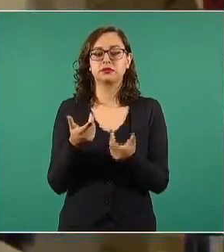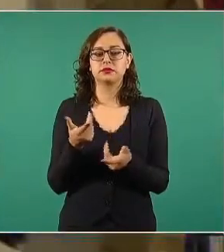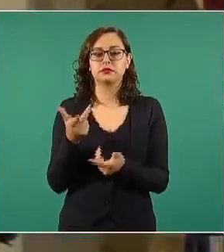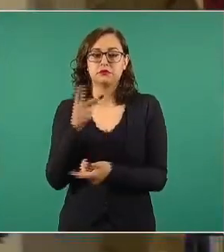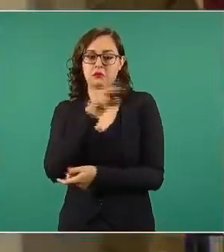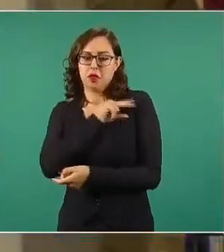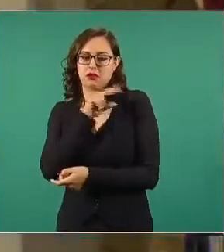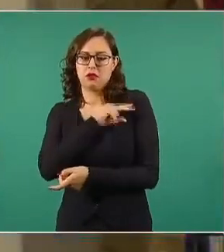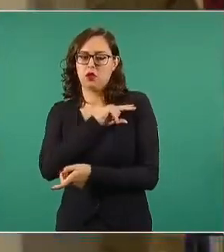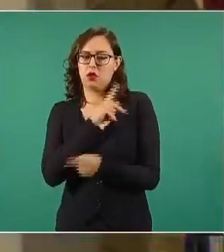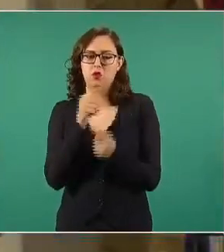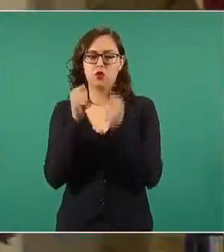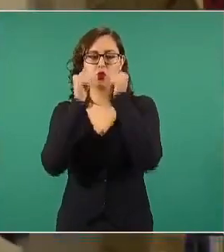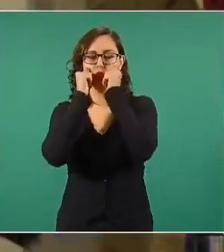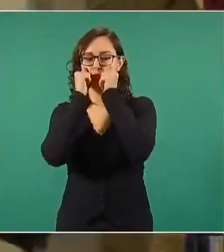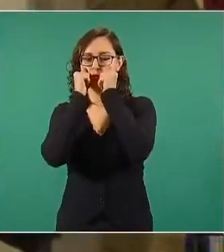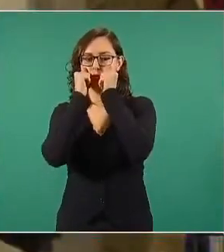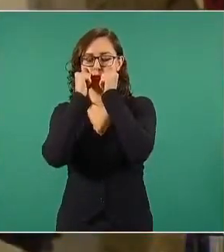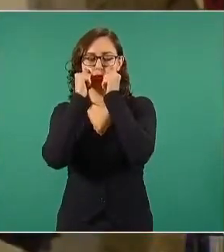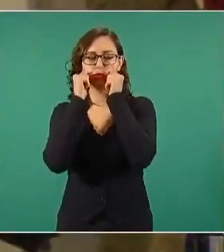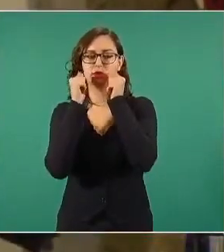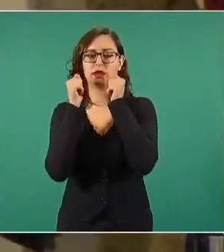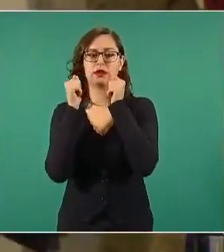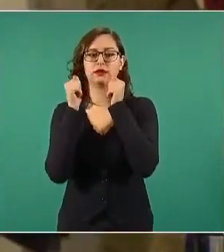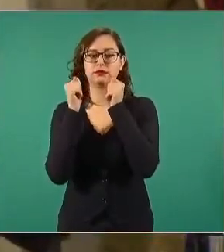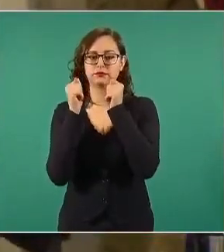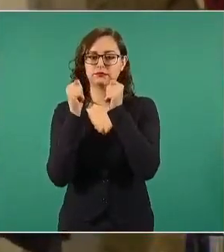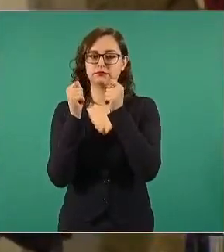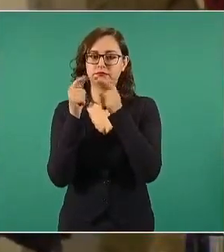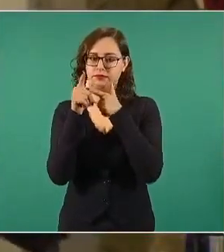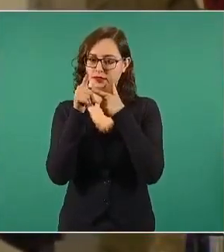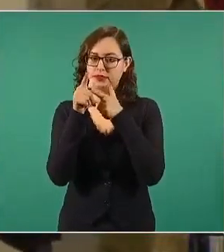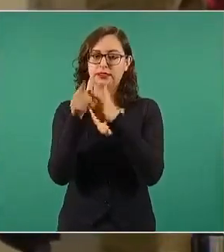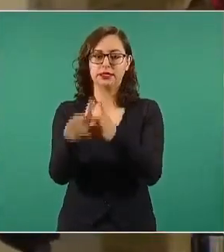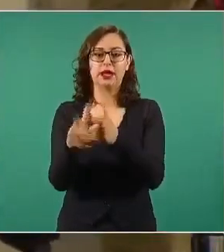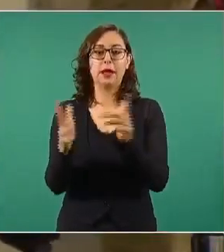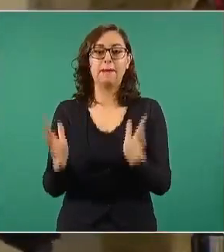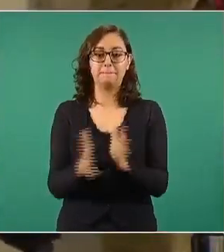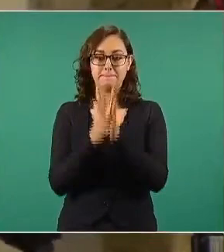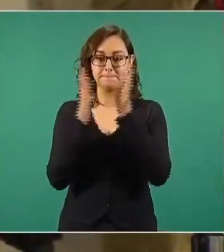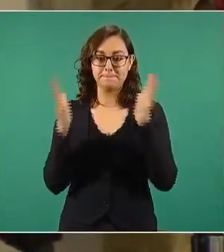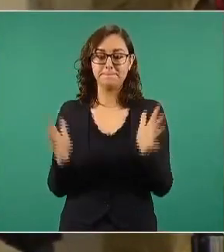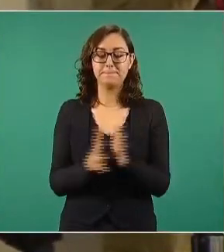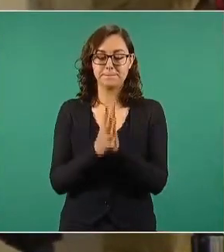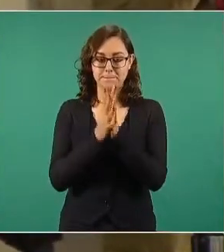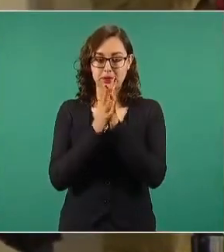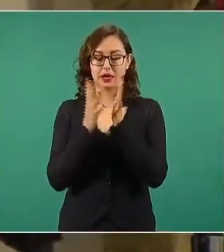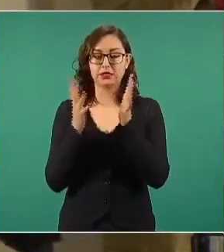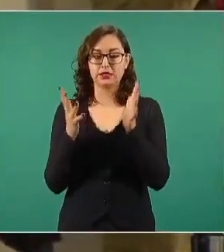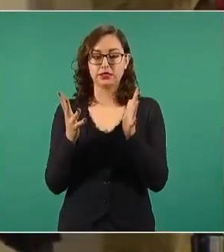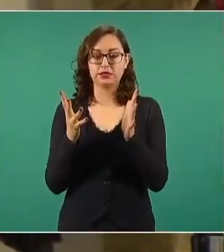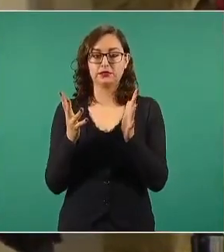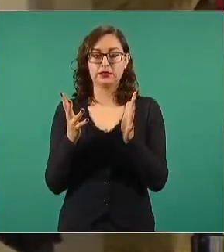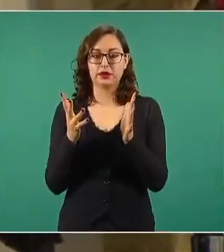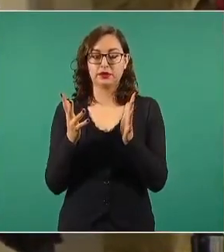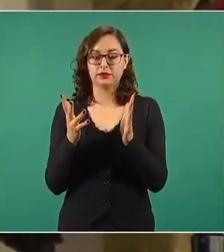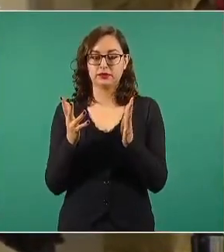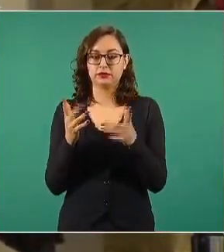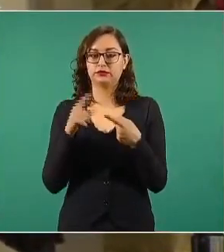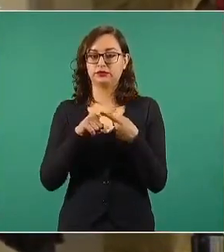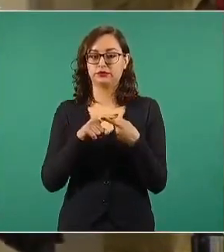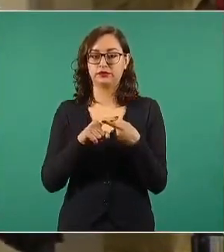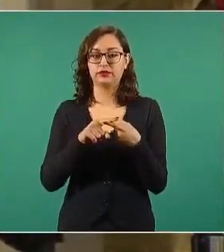iniciativa privada en este consejo que se va a formar, en el que podrían participar la